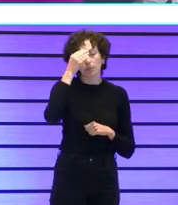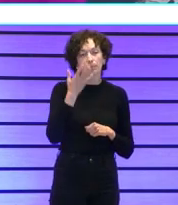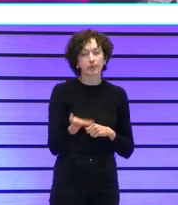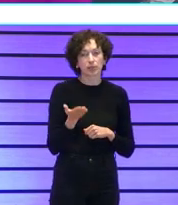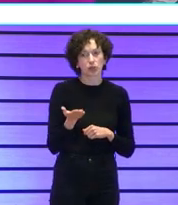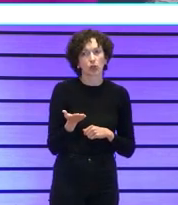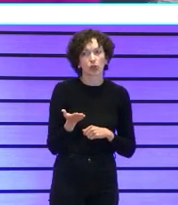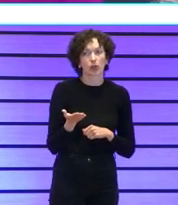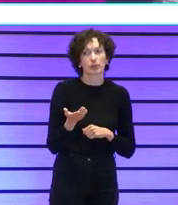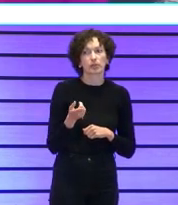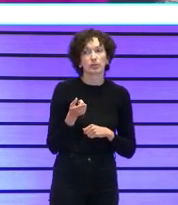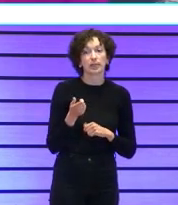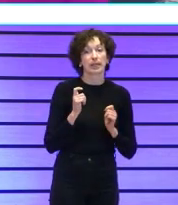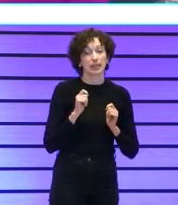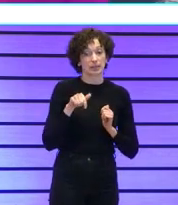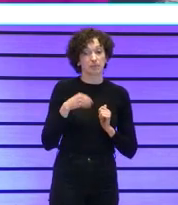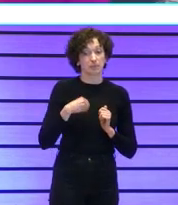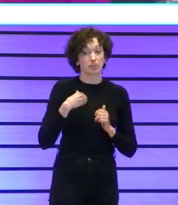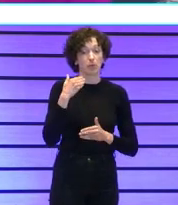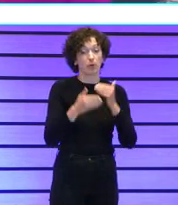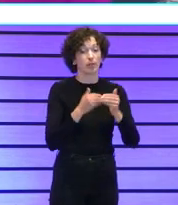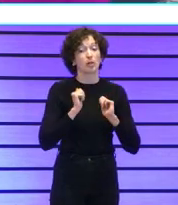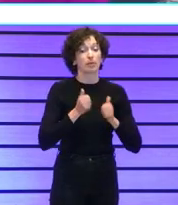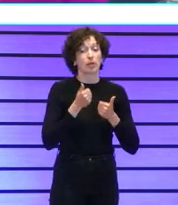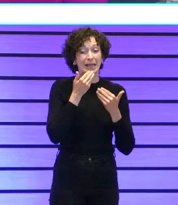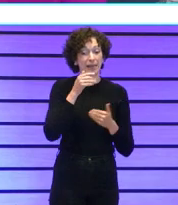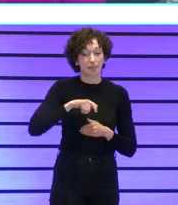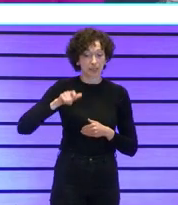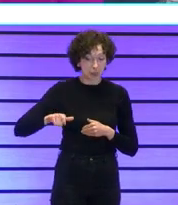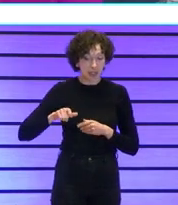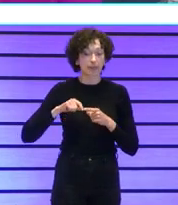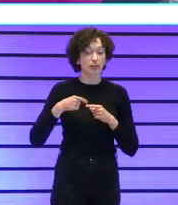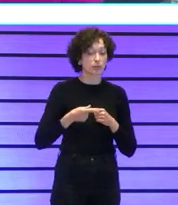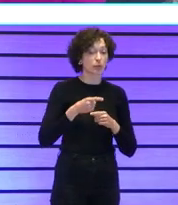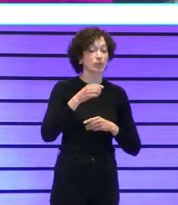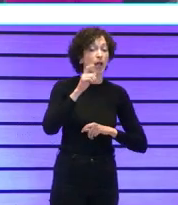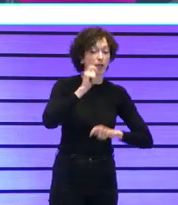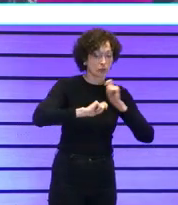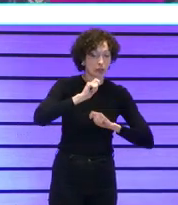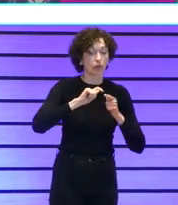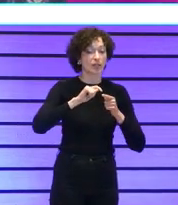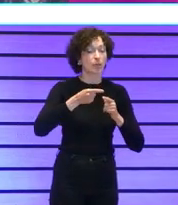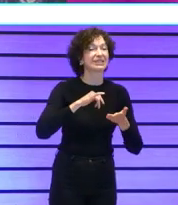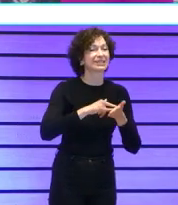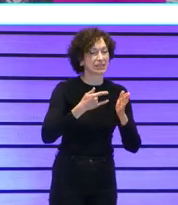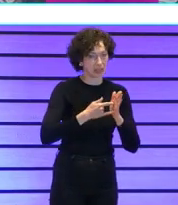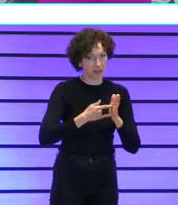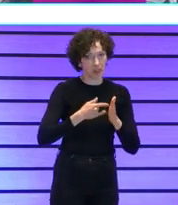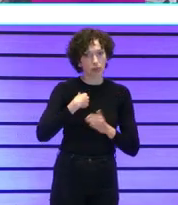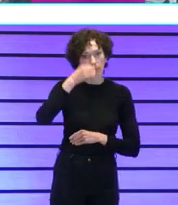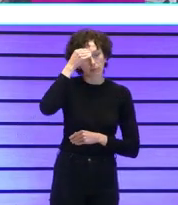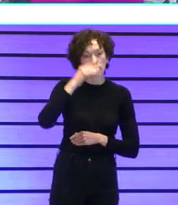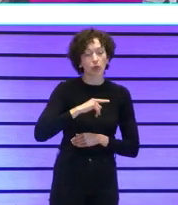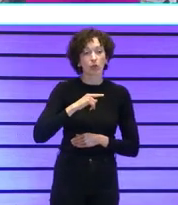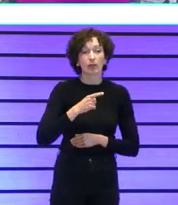que ha partido desde las personas luego la organización y el sistema y yo creo que el cambio tiene